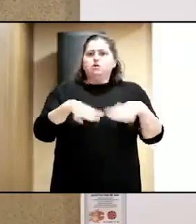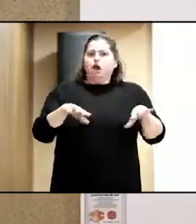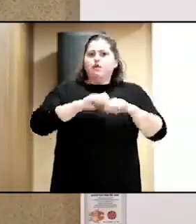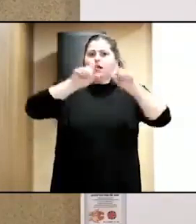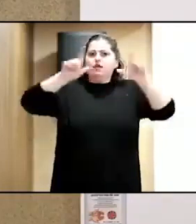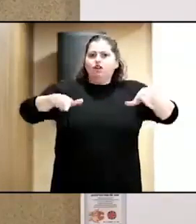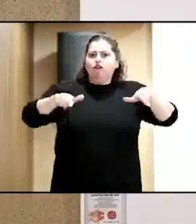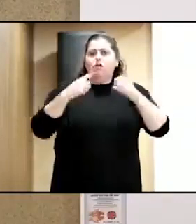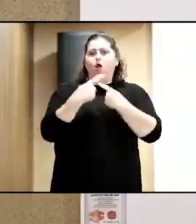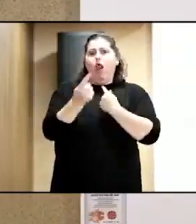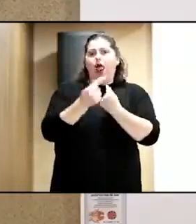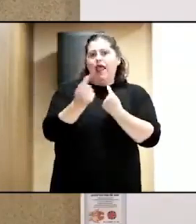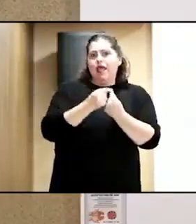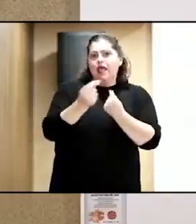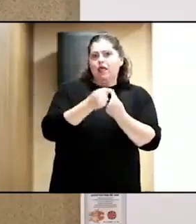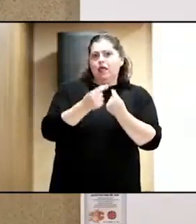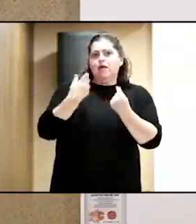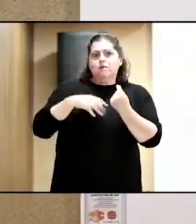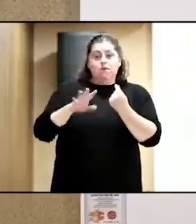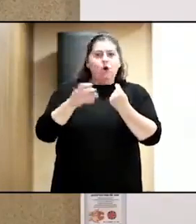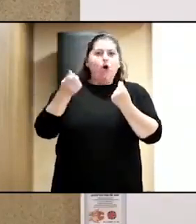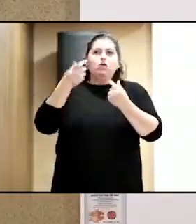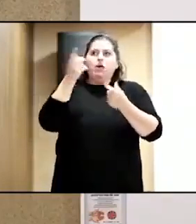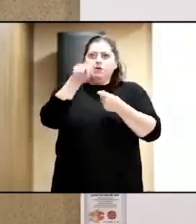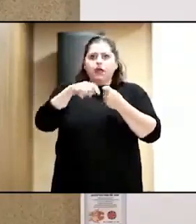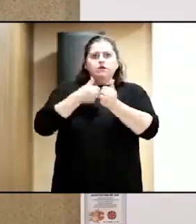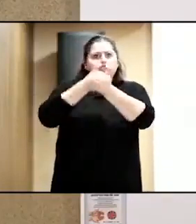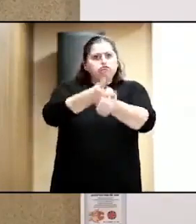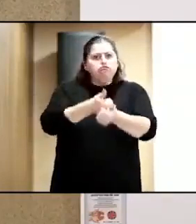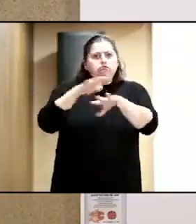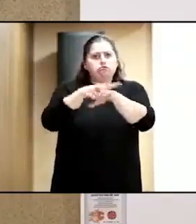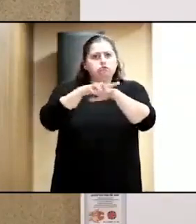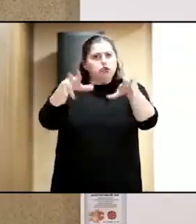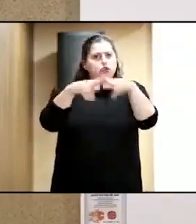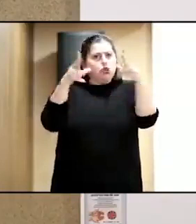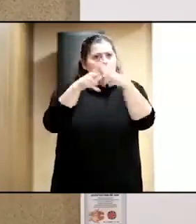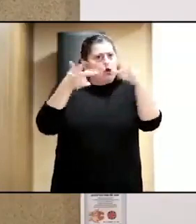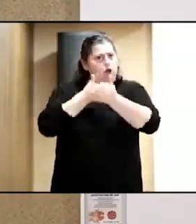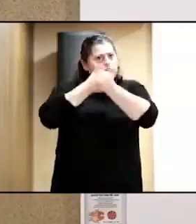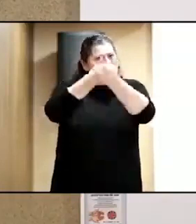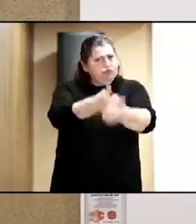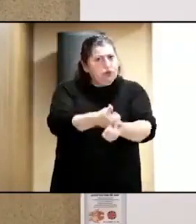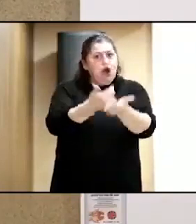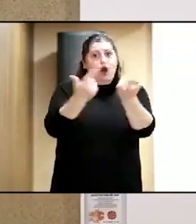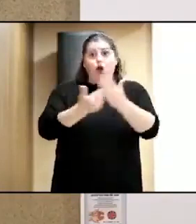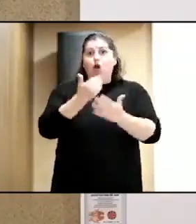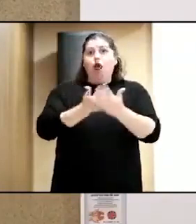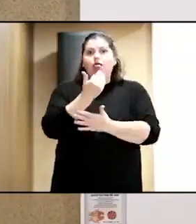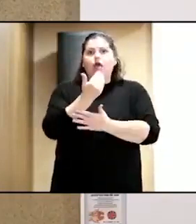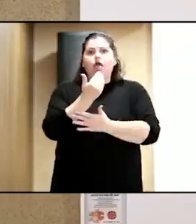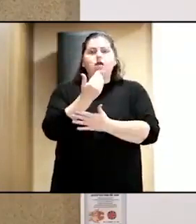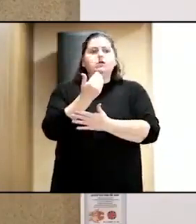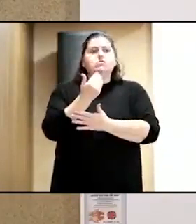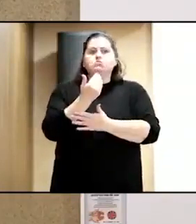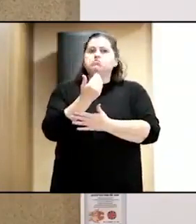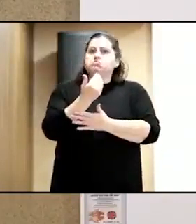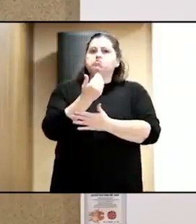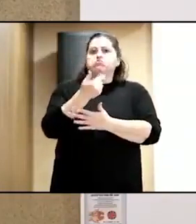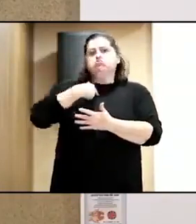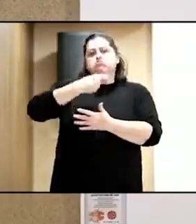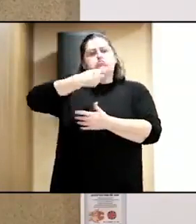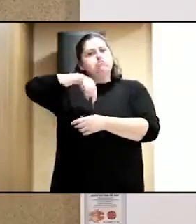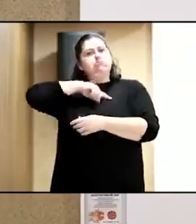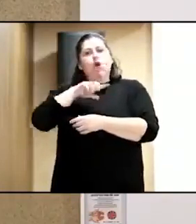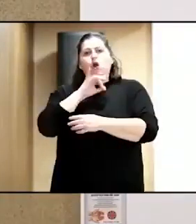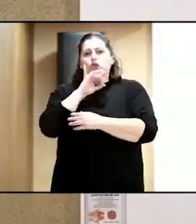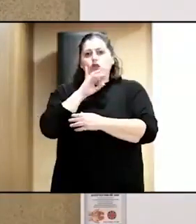plataforma online que siguieron en streaming las jornadas. Así que con ello estábamos muy